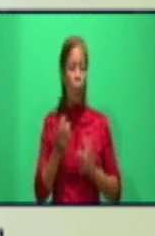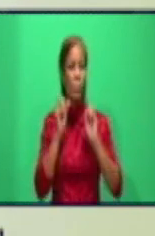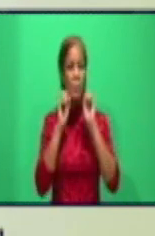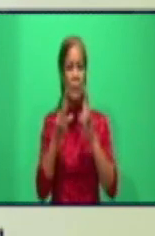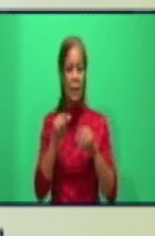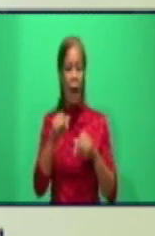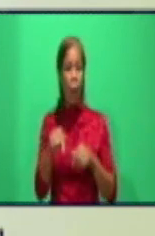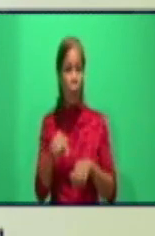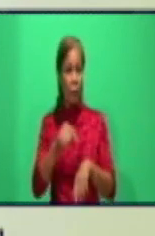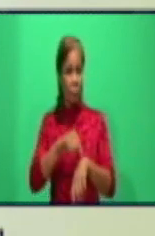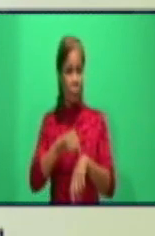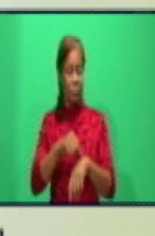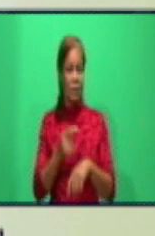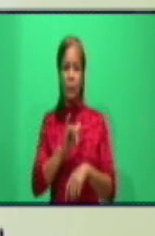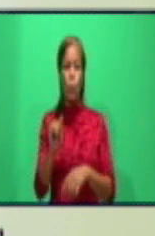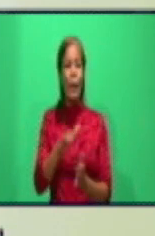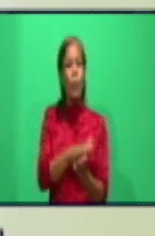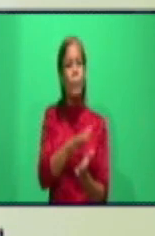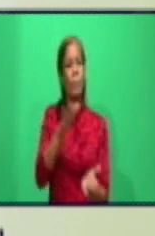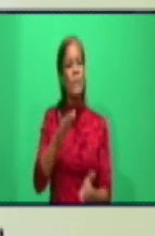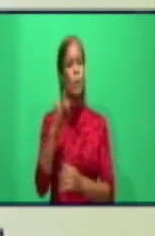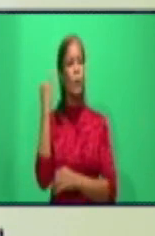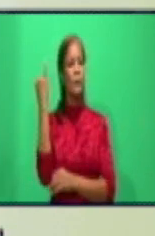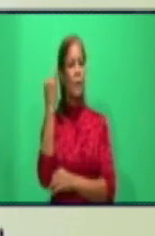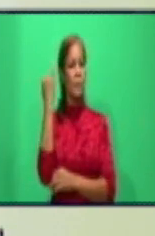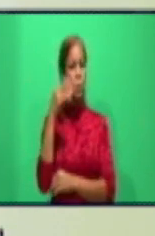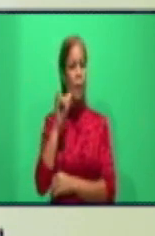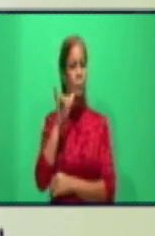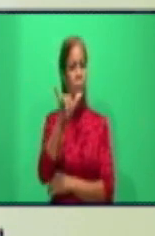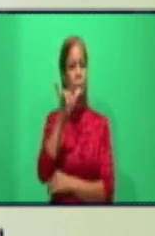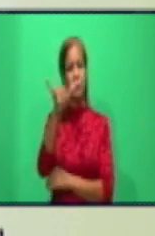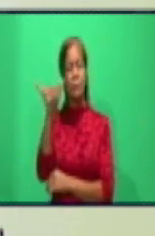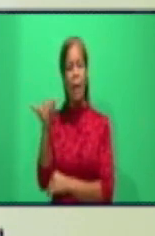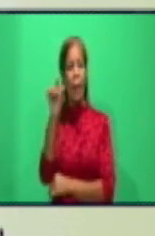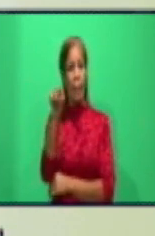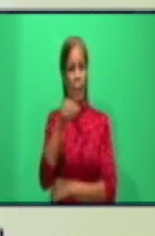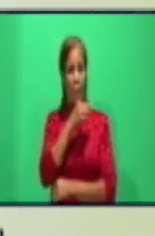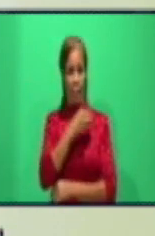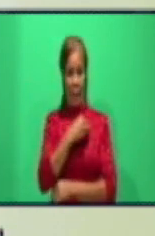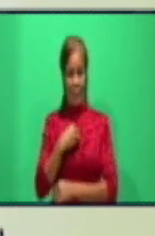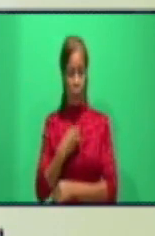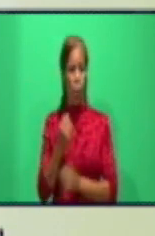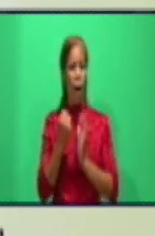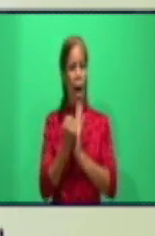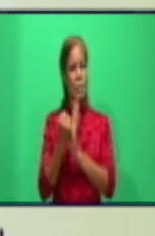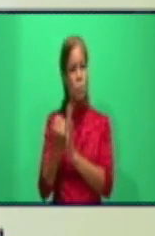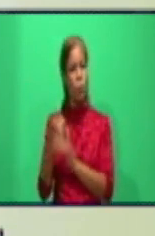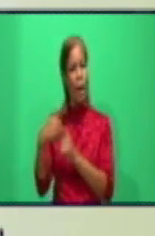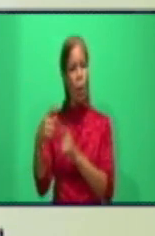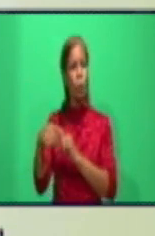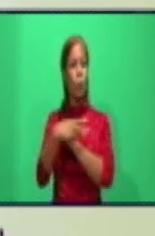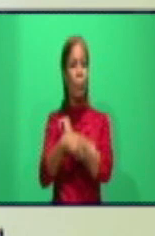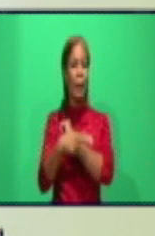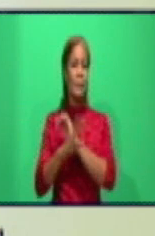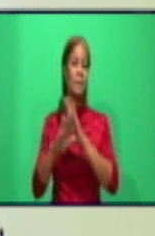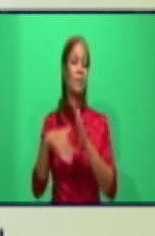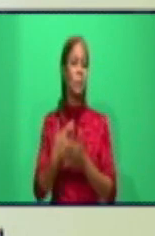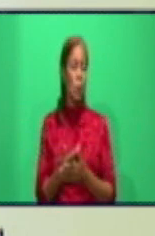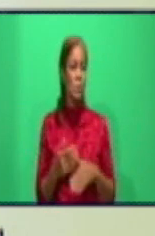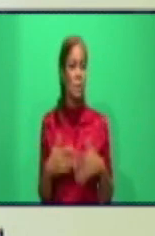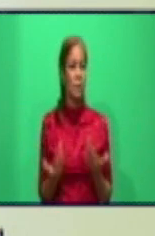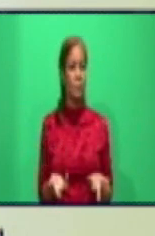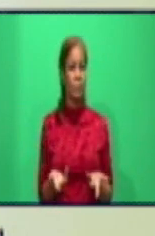compromisos internacionales si en julio del año anterior no hubiésemos graduado todos esos médicos y no hubiéramos quedado